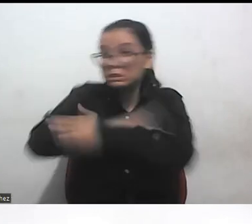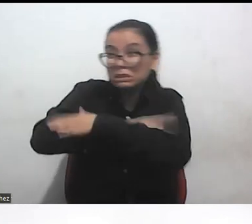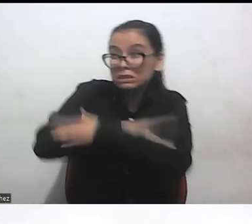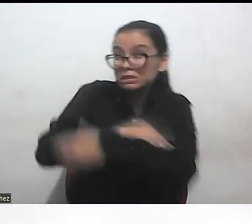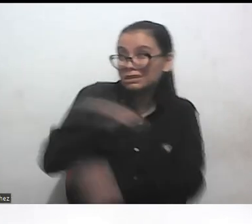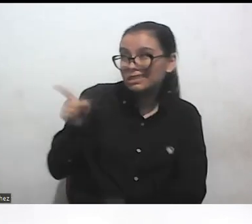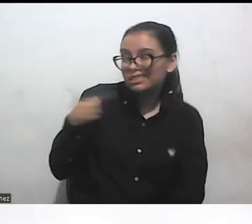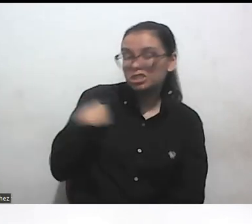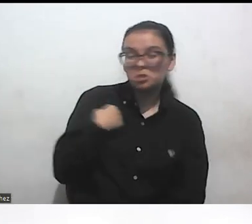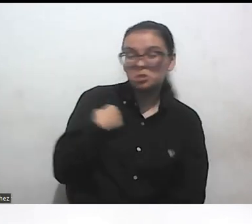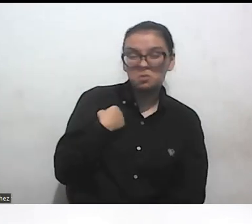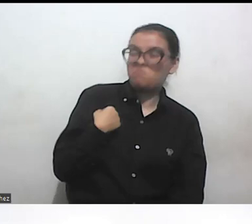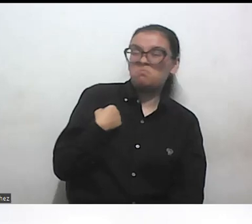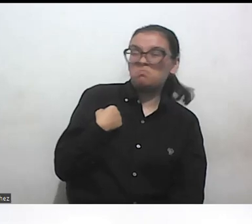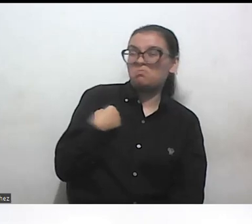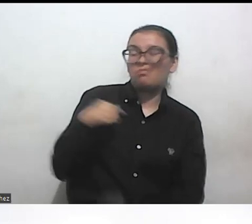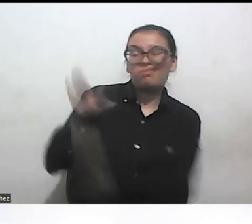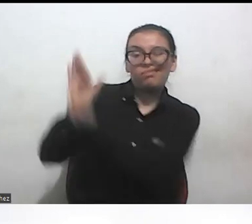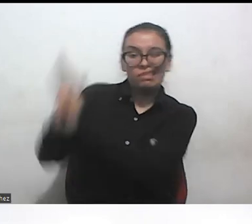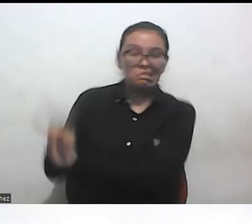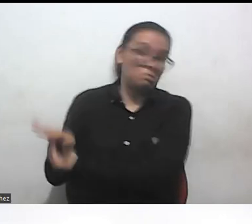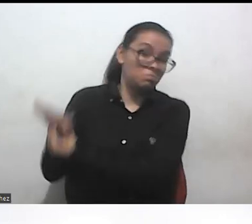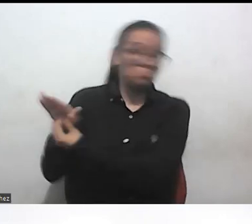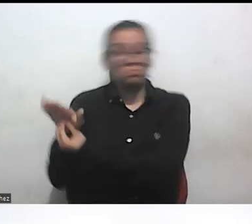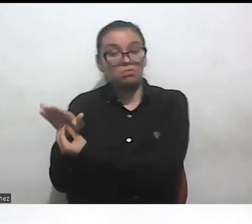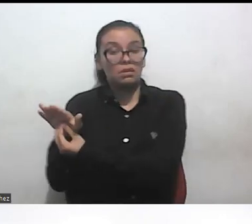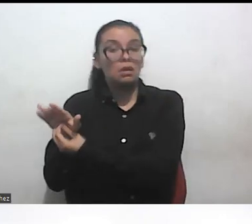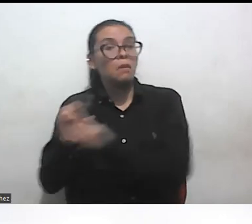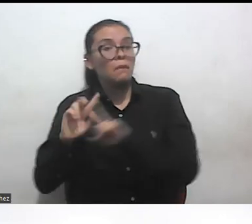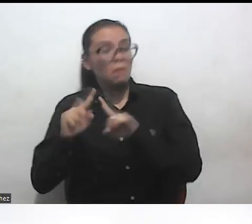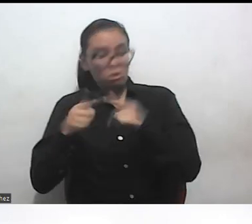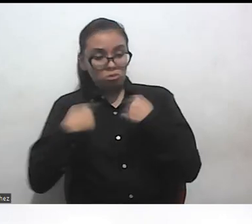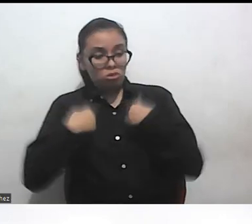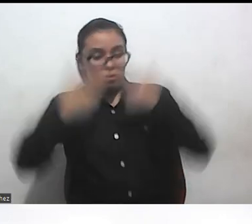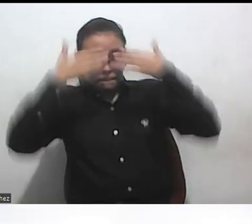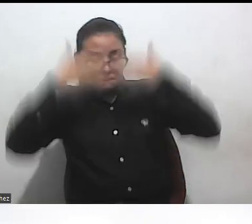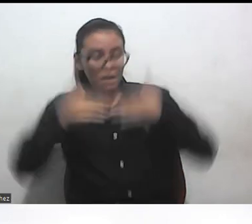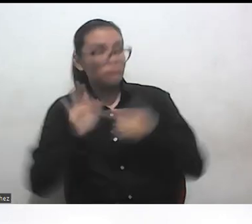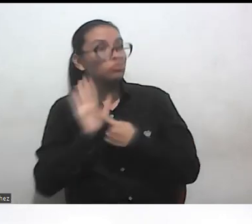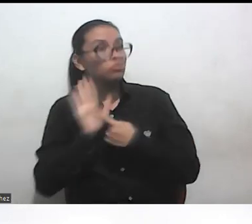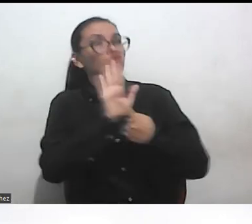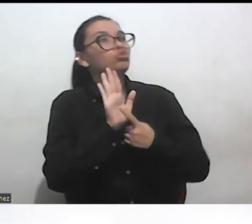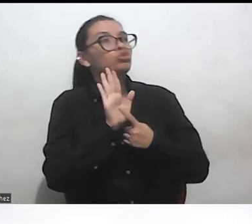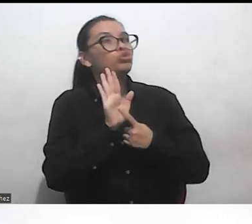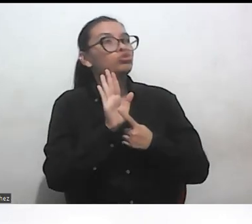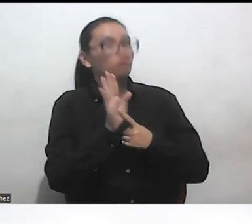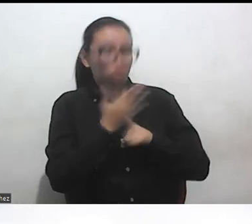anotar que no es necesario identificarse como una persona con discapacidad para experimentar capacitismo.